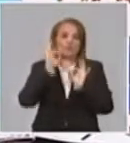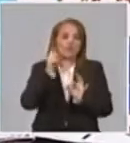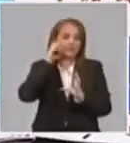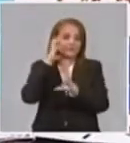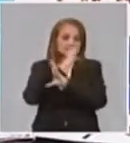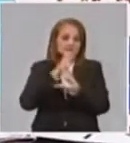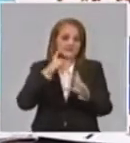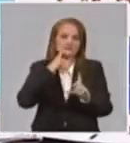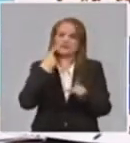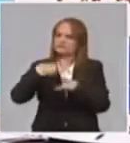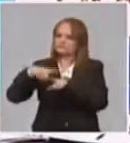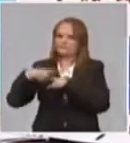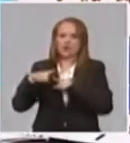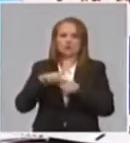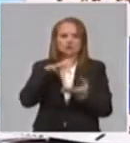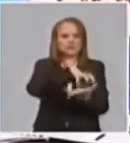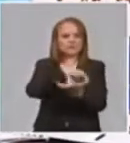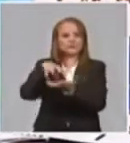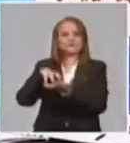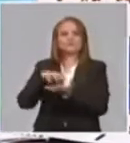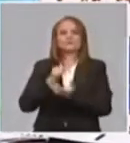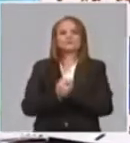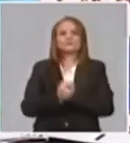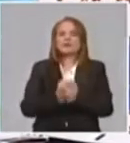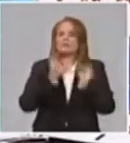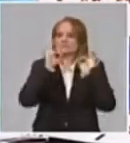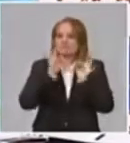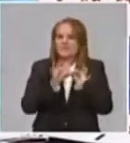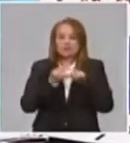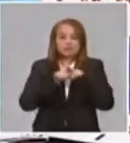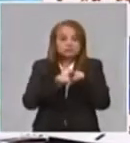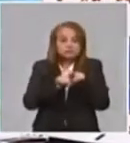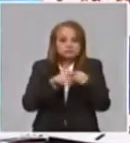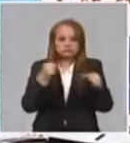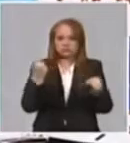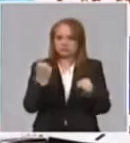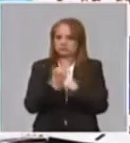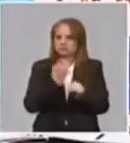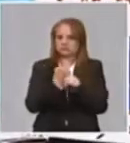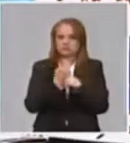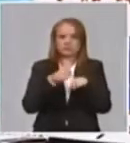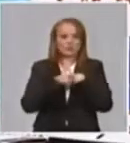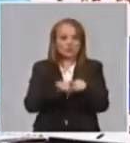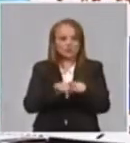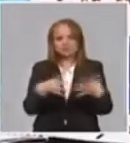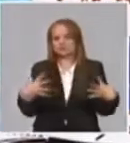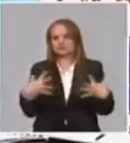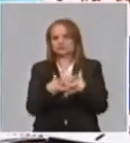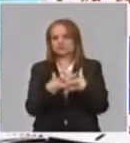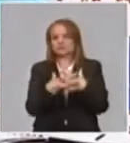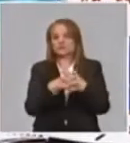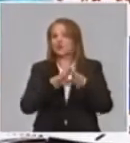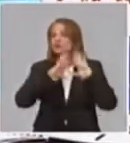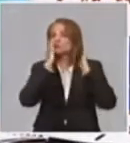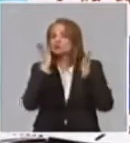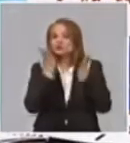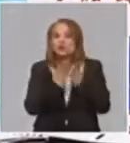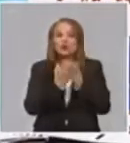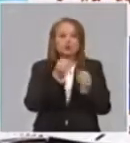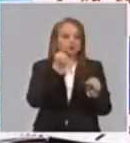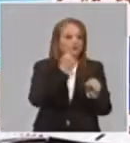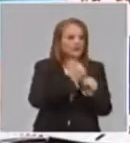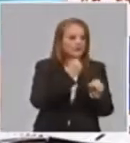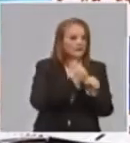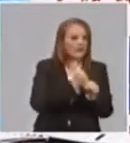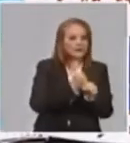el Consejo Nacional. Aquí la labor de integración es importante. Yo pienso que todos queremos participar, pero nos tenemos que organizar,